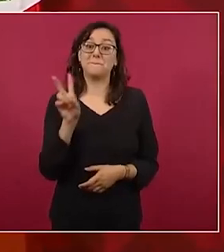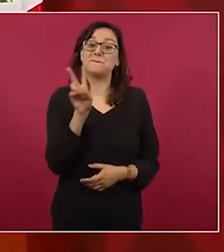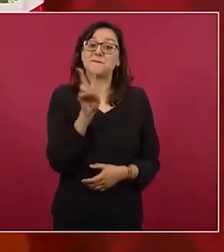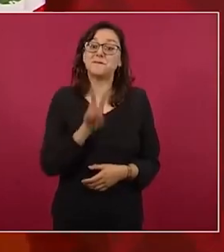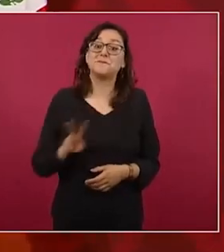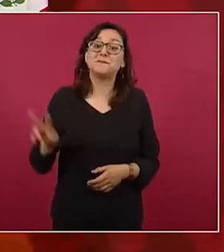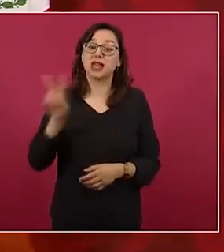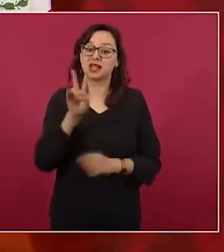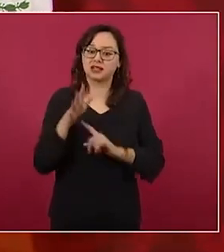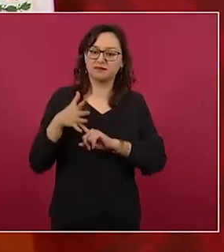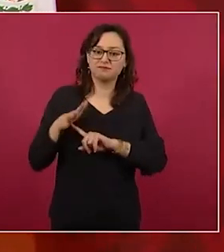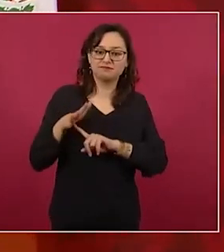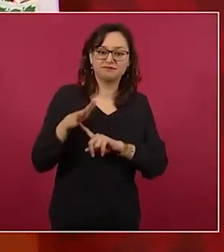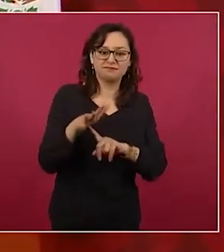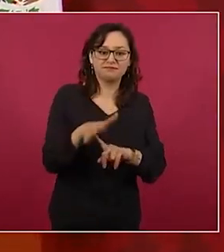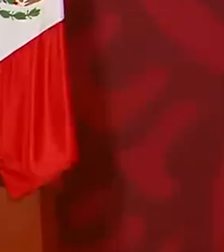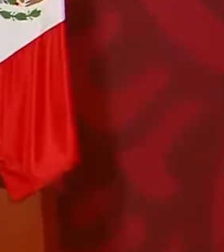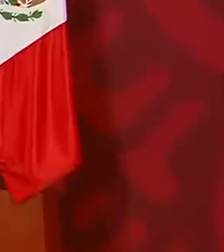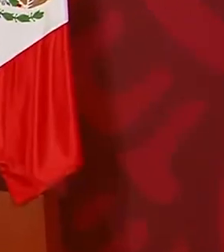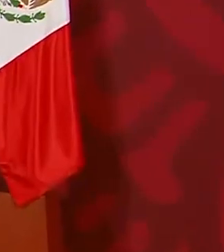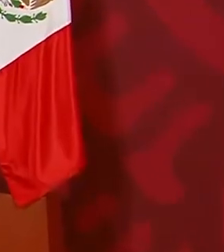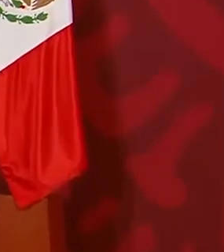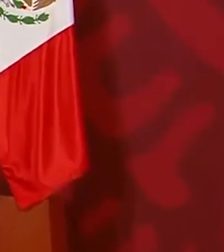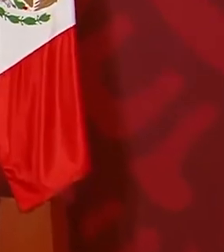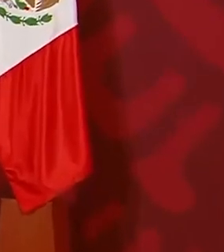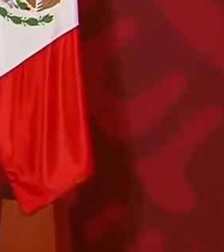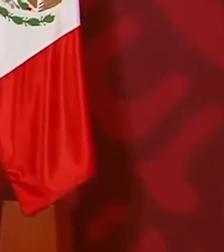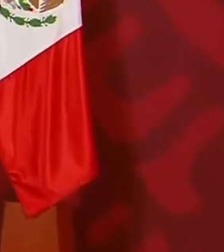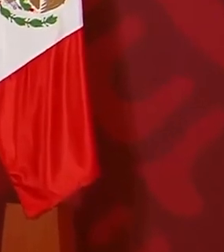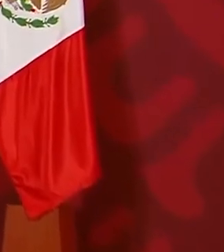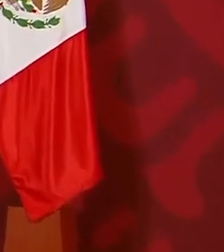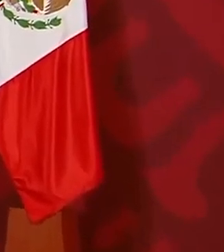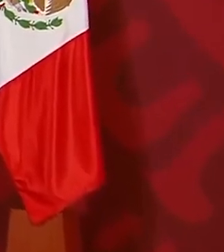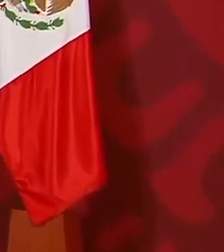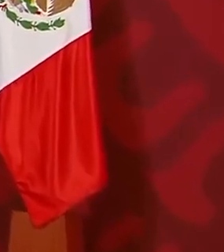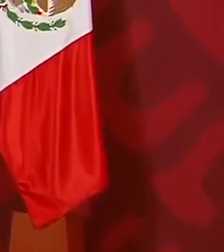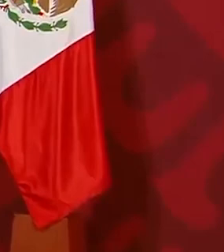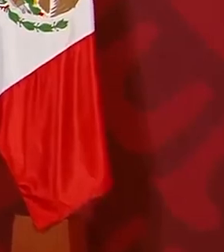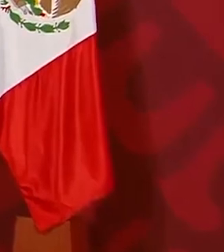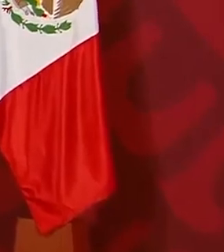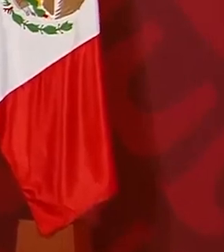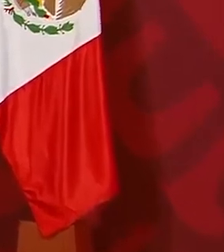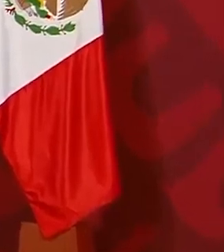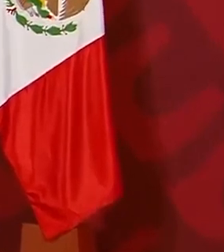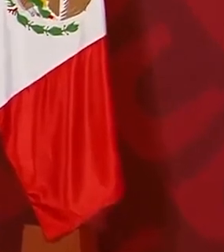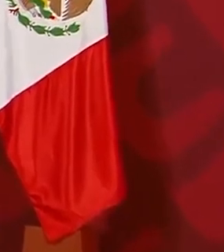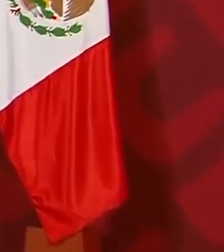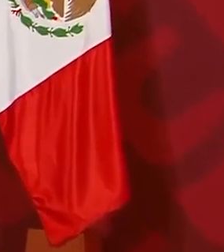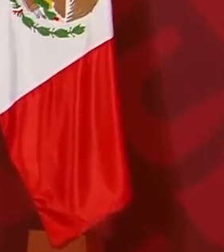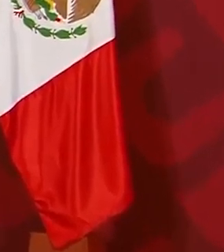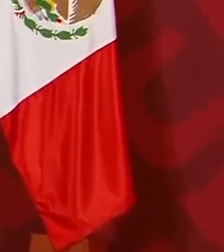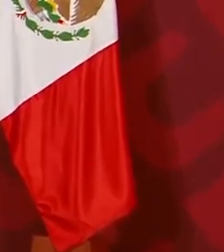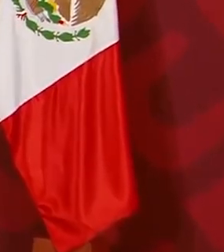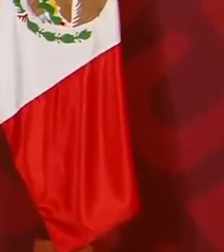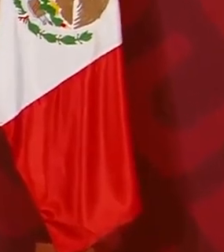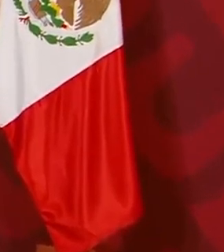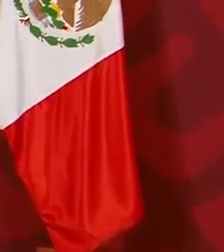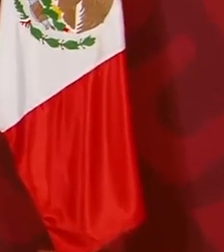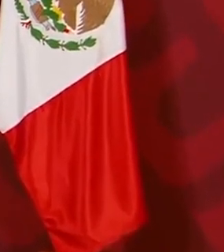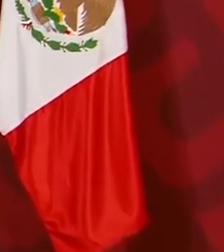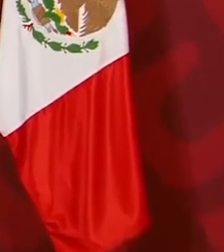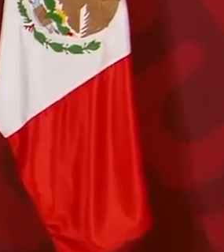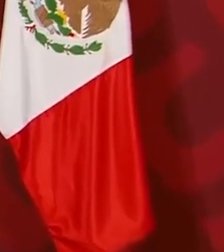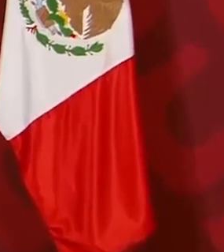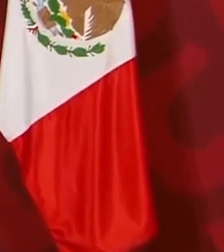La verdad que nos informaron. No lo creía cuando me lo dijeron el